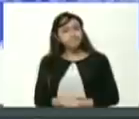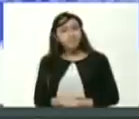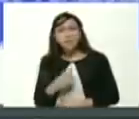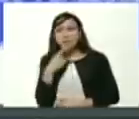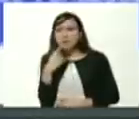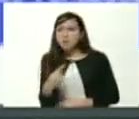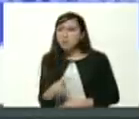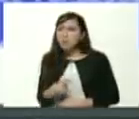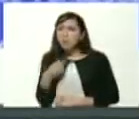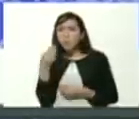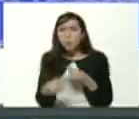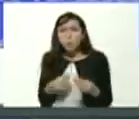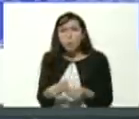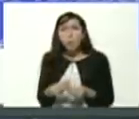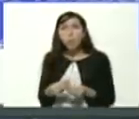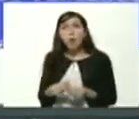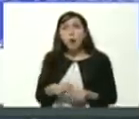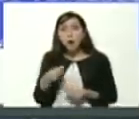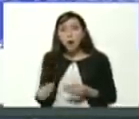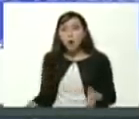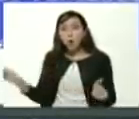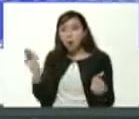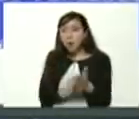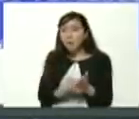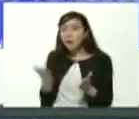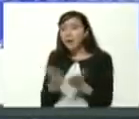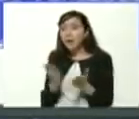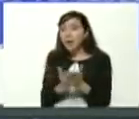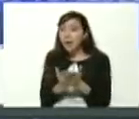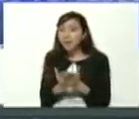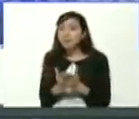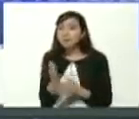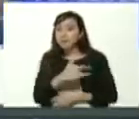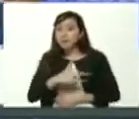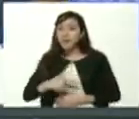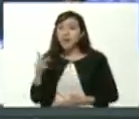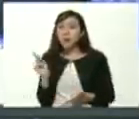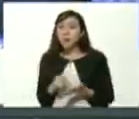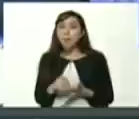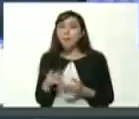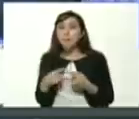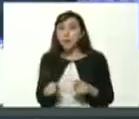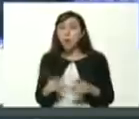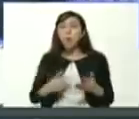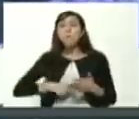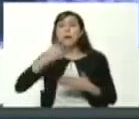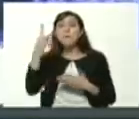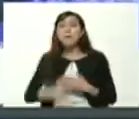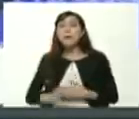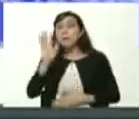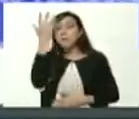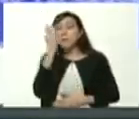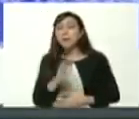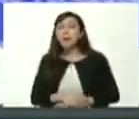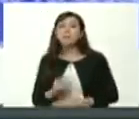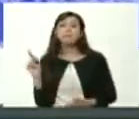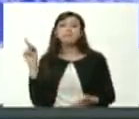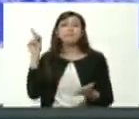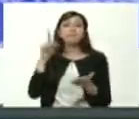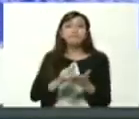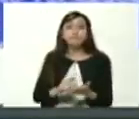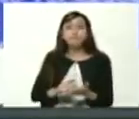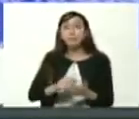mucho hemos intentado regresar a clases cuando lo estábamos planificando en febrero, marzo nos llegaron las dos